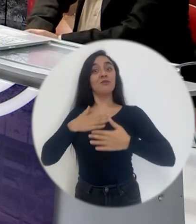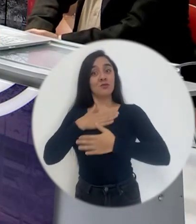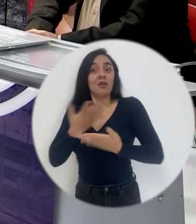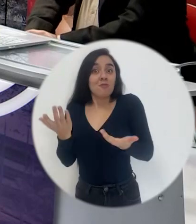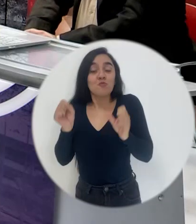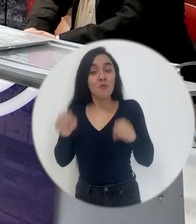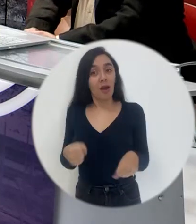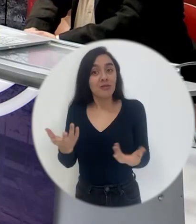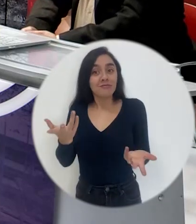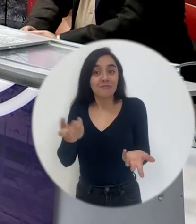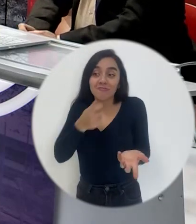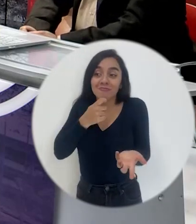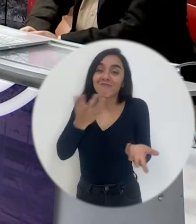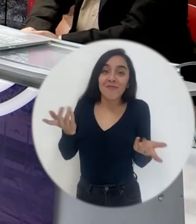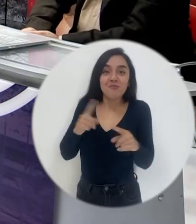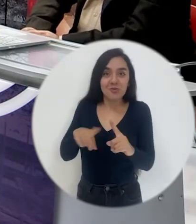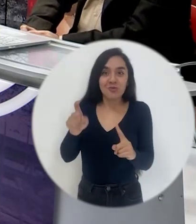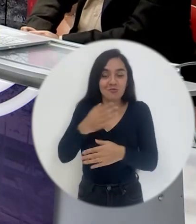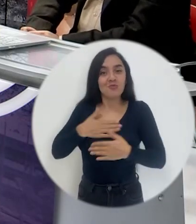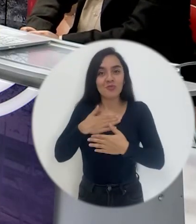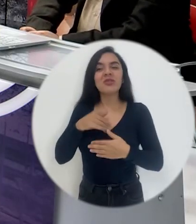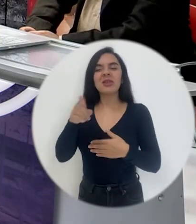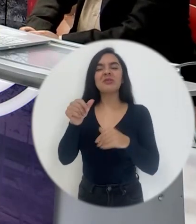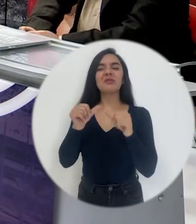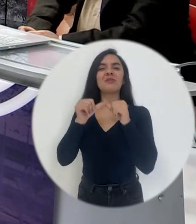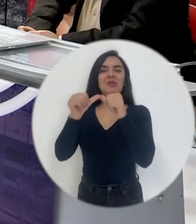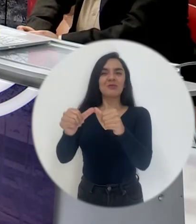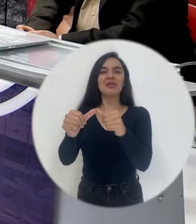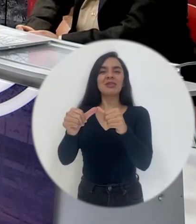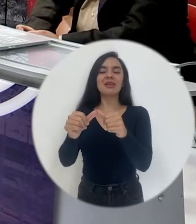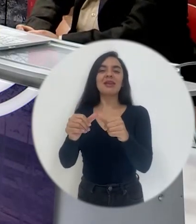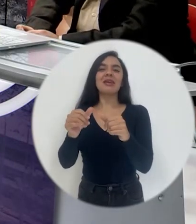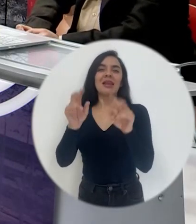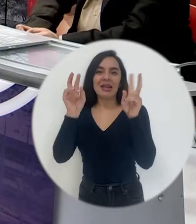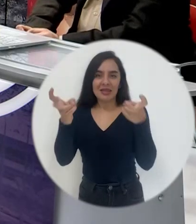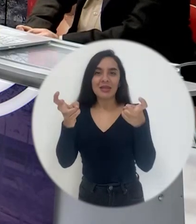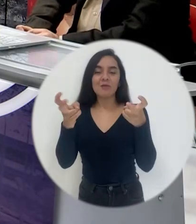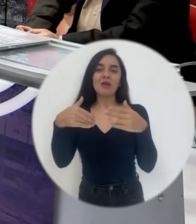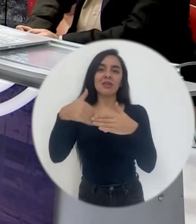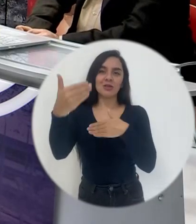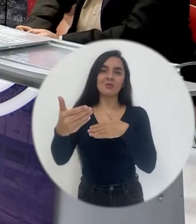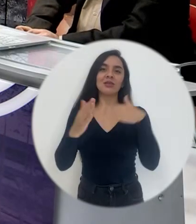mentira, pero sí se llega a disfrutar también. Pero de eso vamos a seguir hablando, después de la pausa, es en una mirada que ya regresamos.